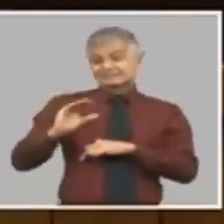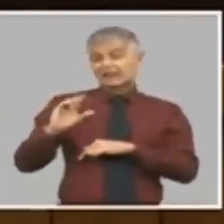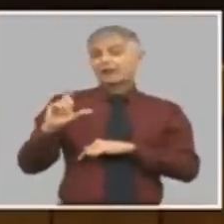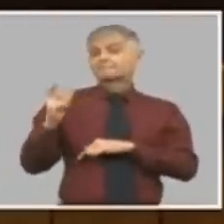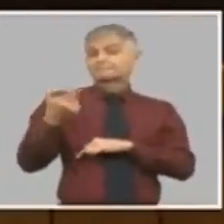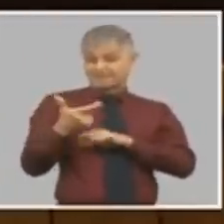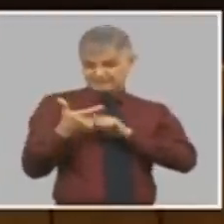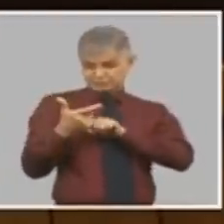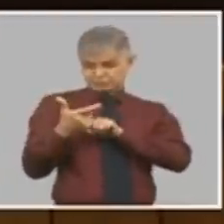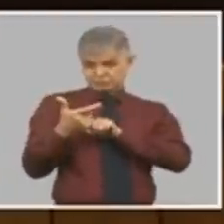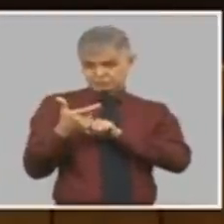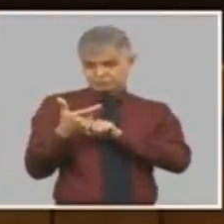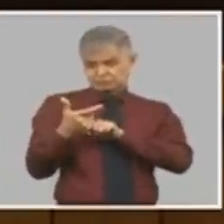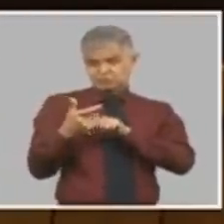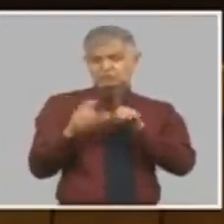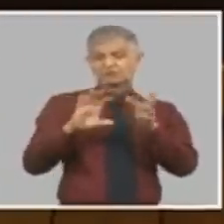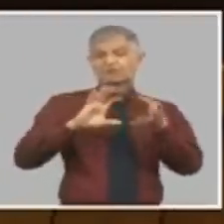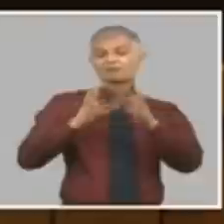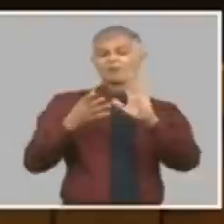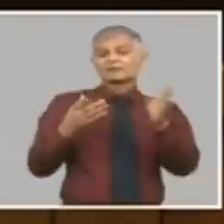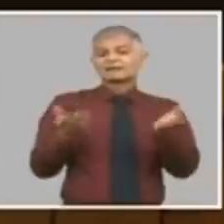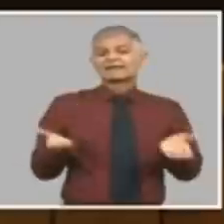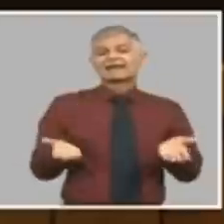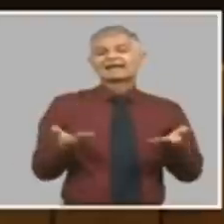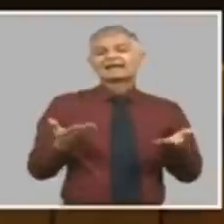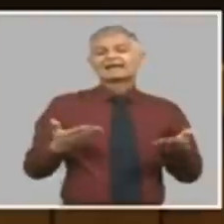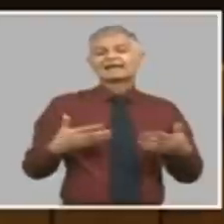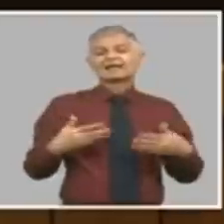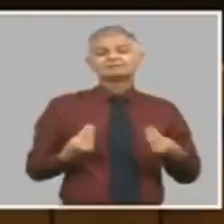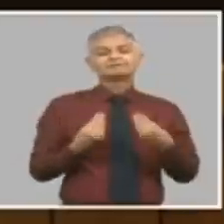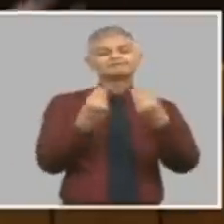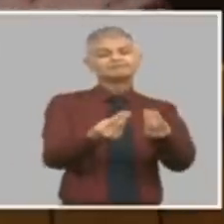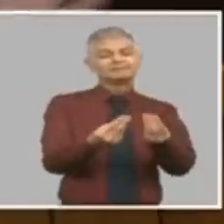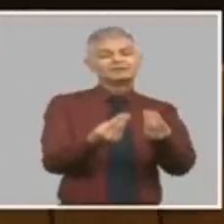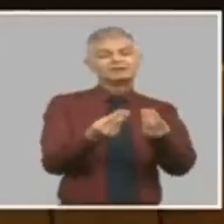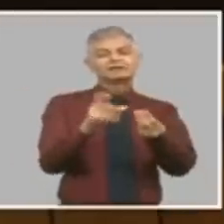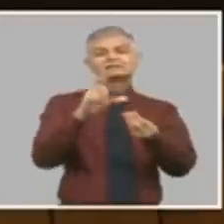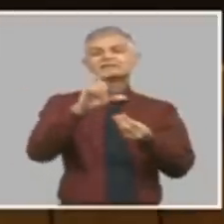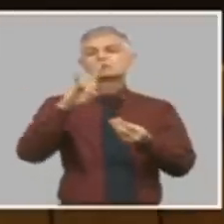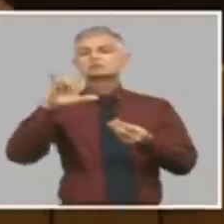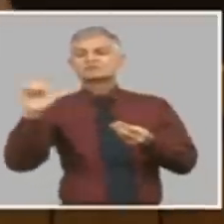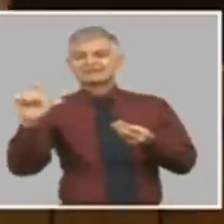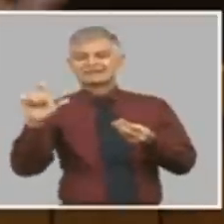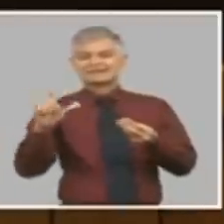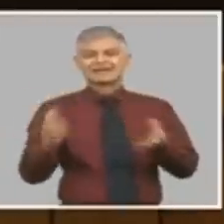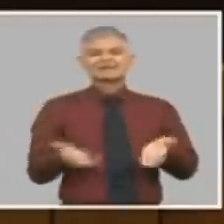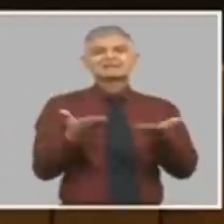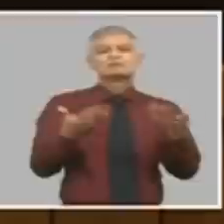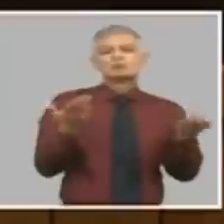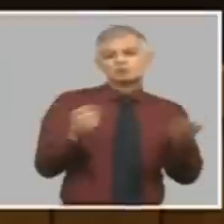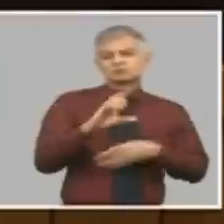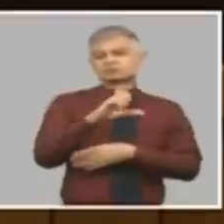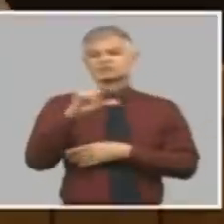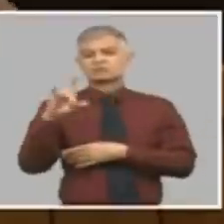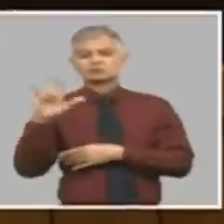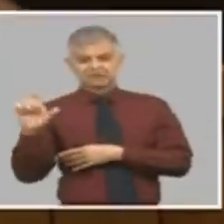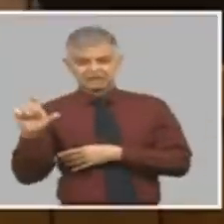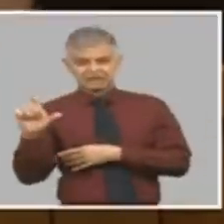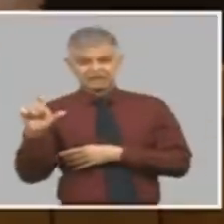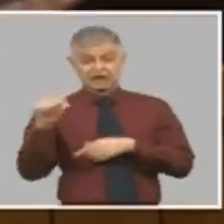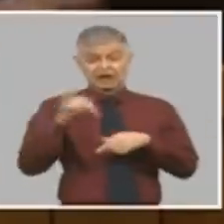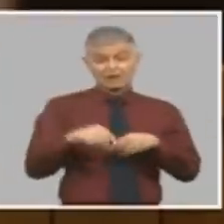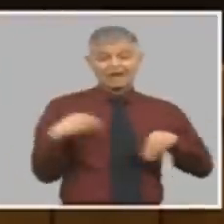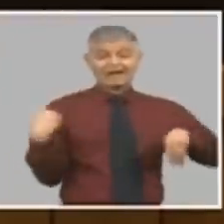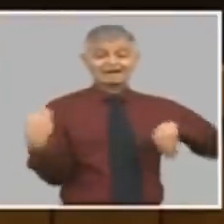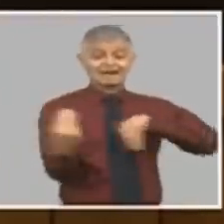y tiene un sistema de estímulo en CUC, cuando usted haga esto y haga la reforma salarial y